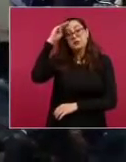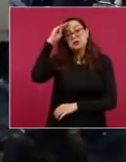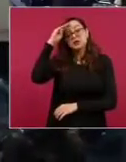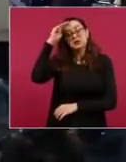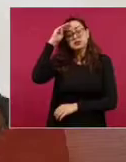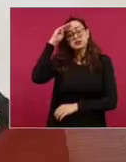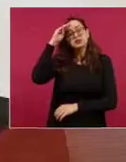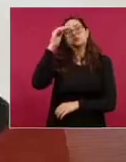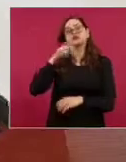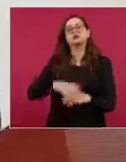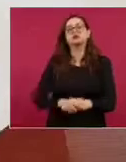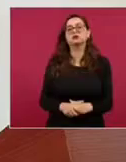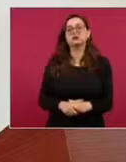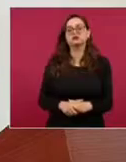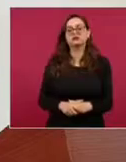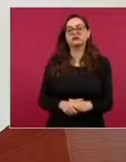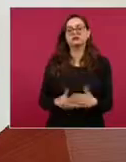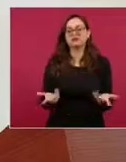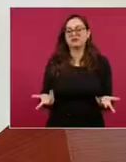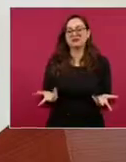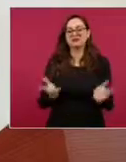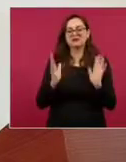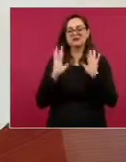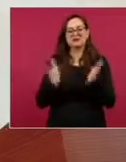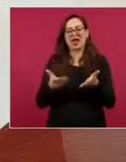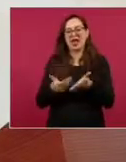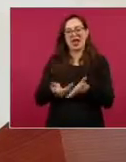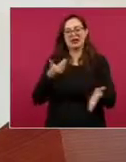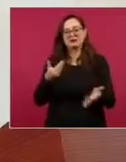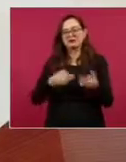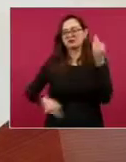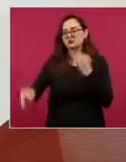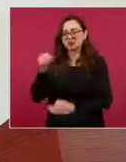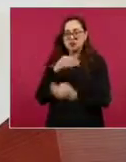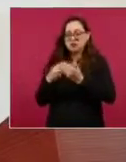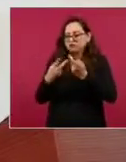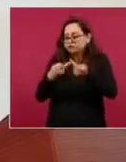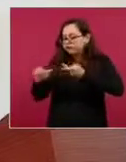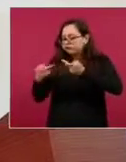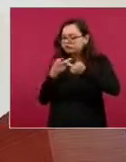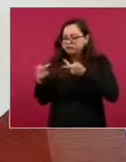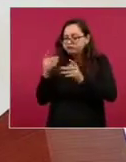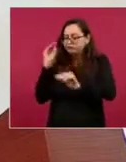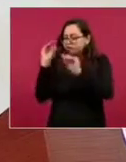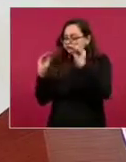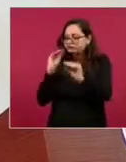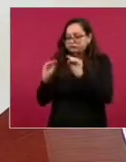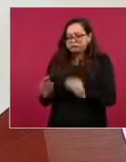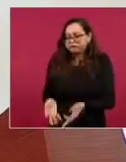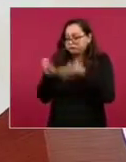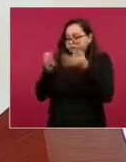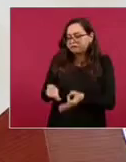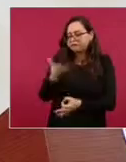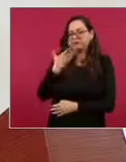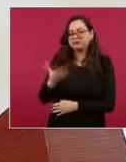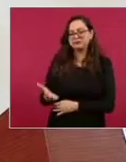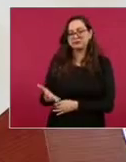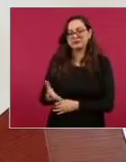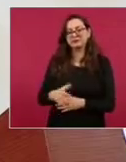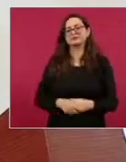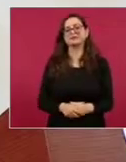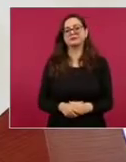ya tenían todo para destituirlo, pero imagínense el